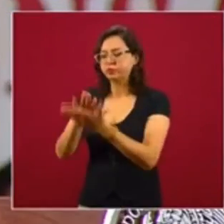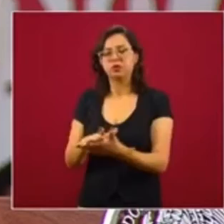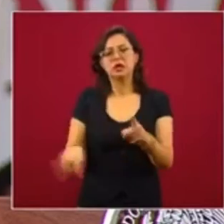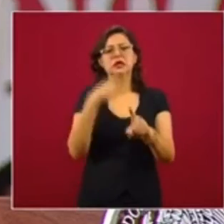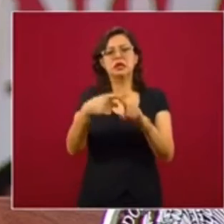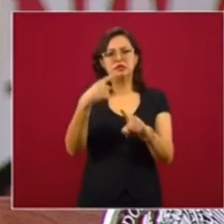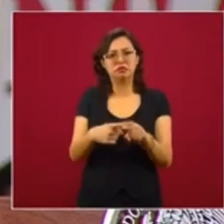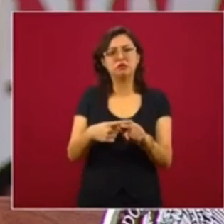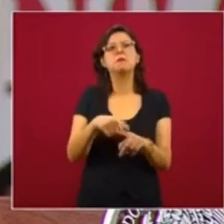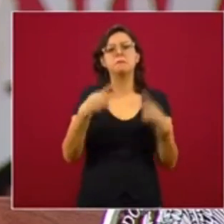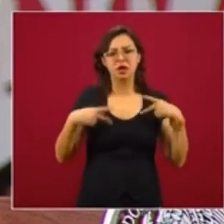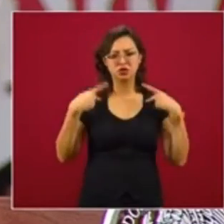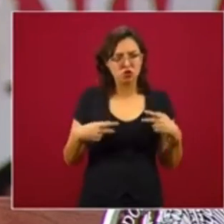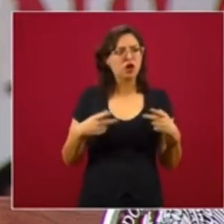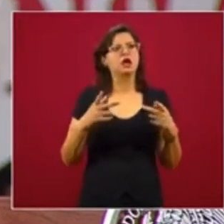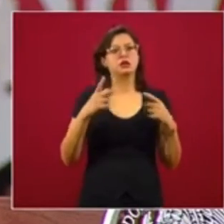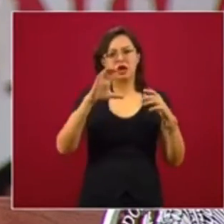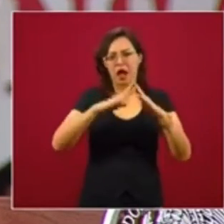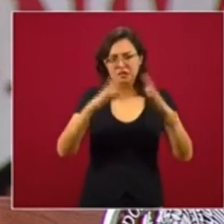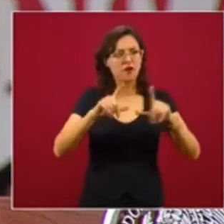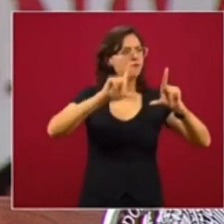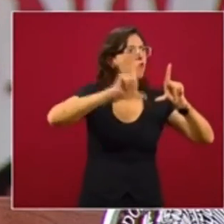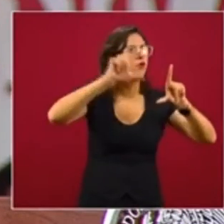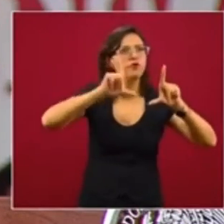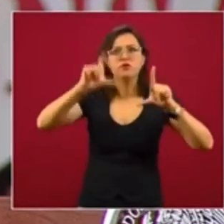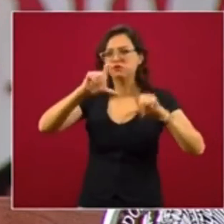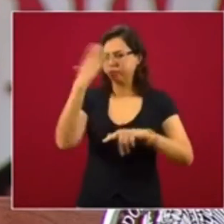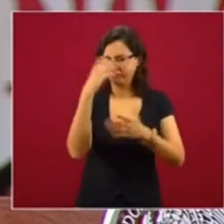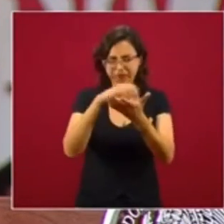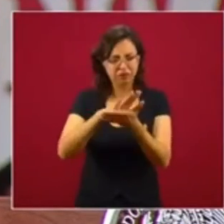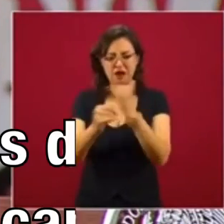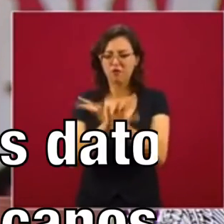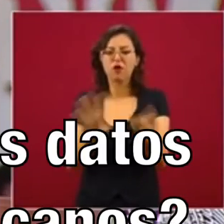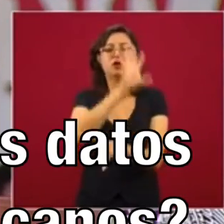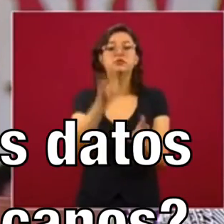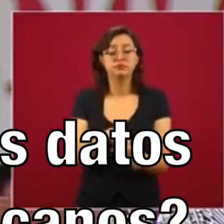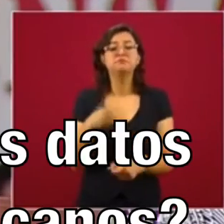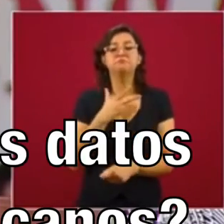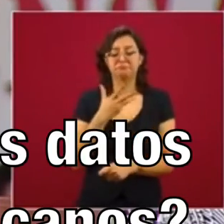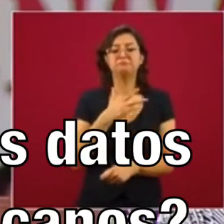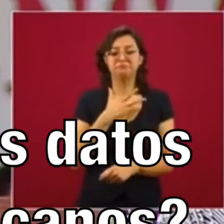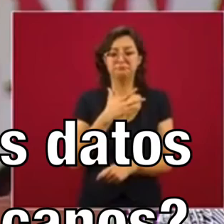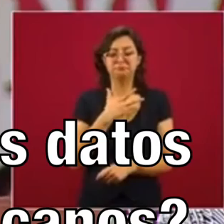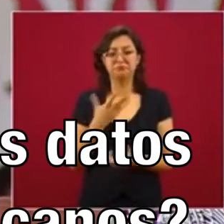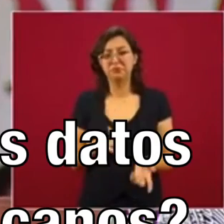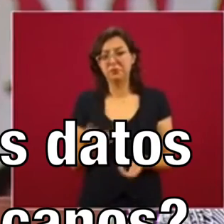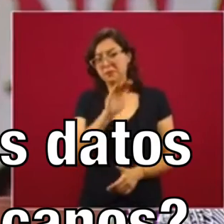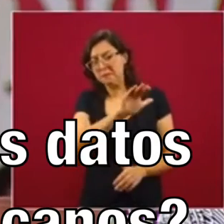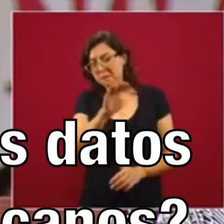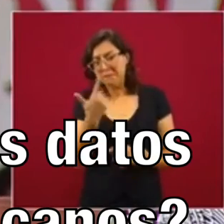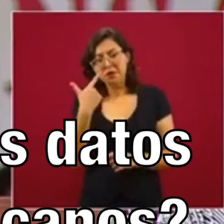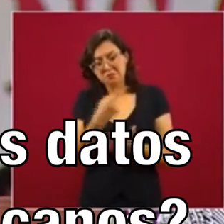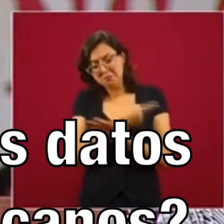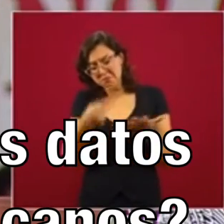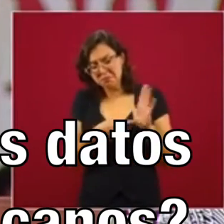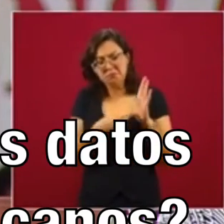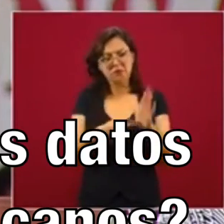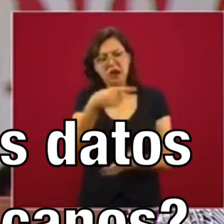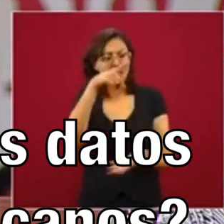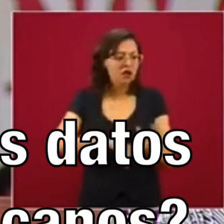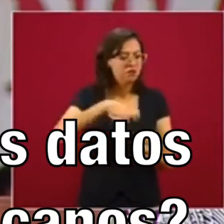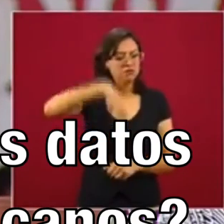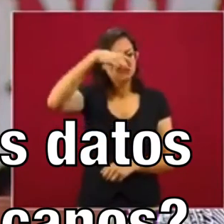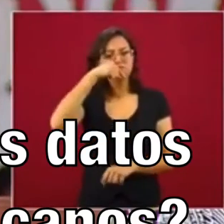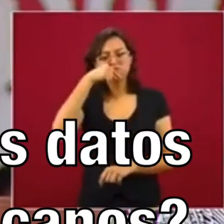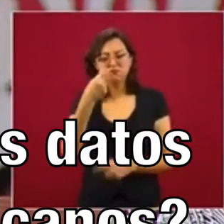que fueron censadas, sus casas, se tiene toda la información. Y se les presentaban opciones, si había un adulto mayor,